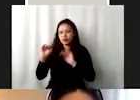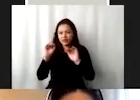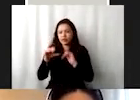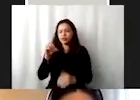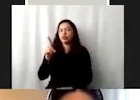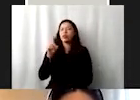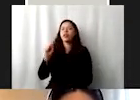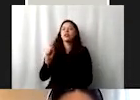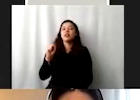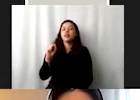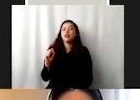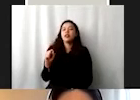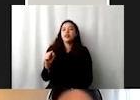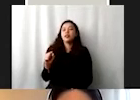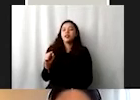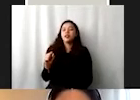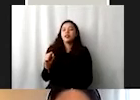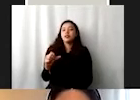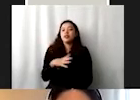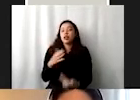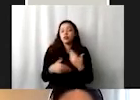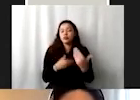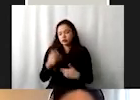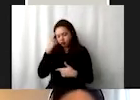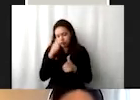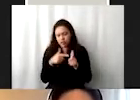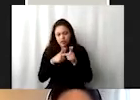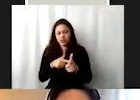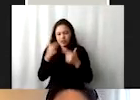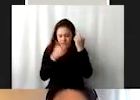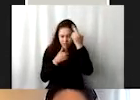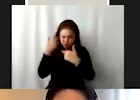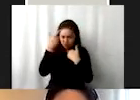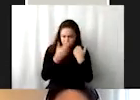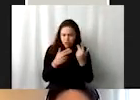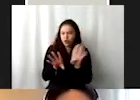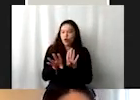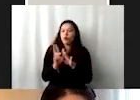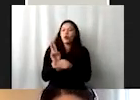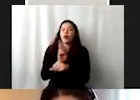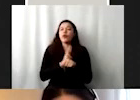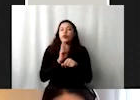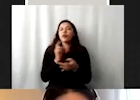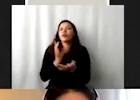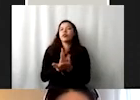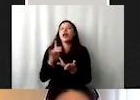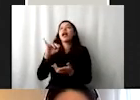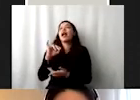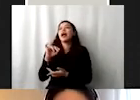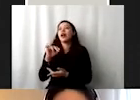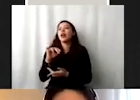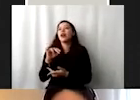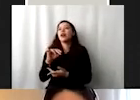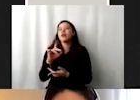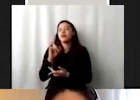momento tuviesen procesos de seguimiento y de revisión, no que fuese nada más como pasa con muchos procesos en